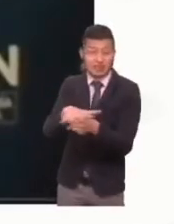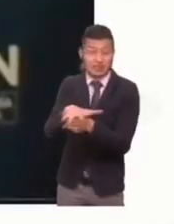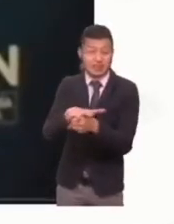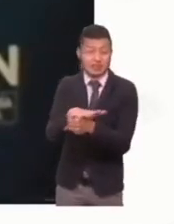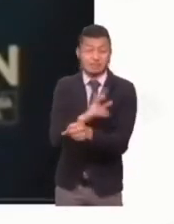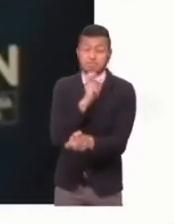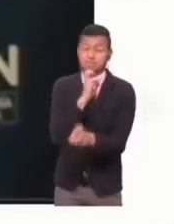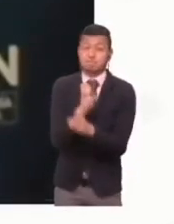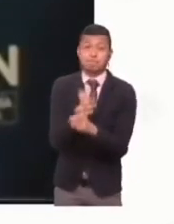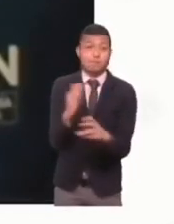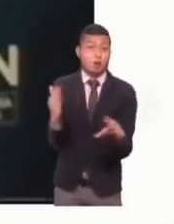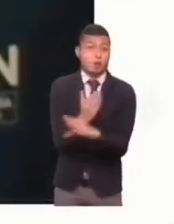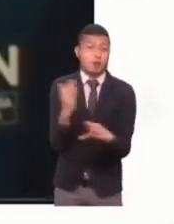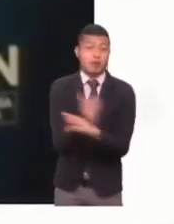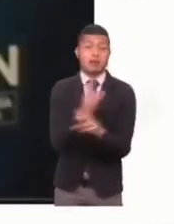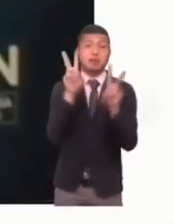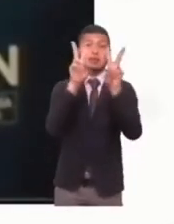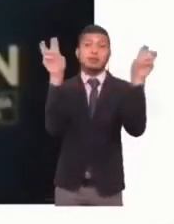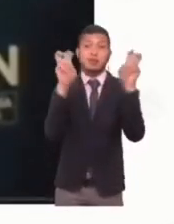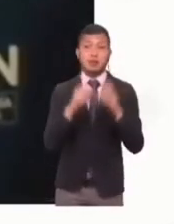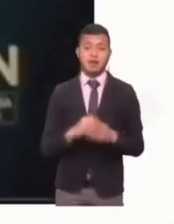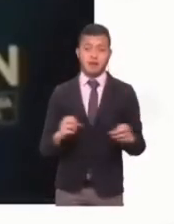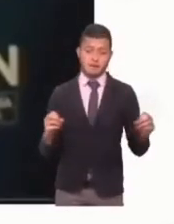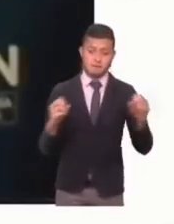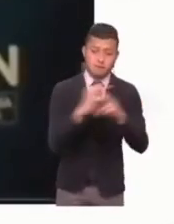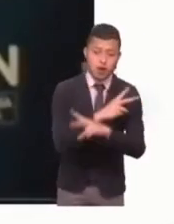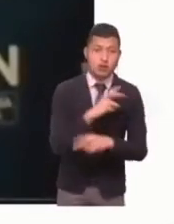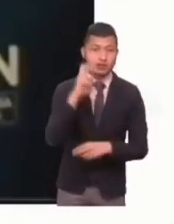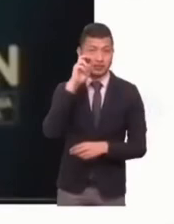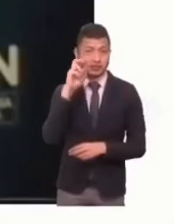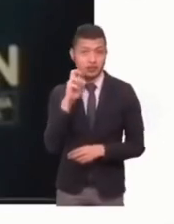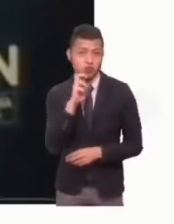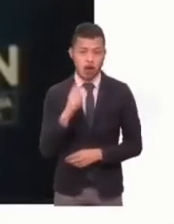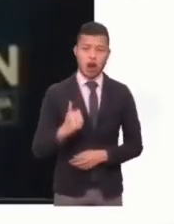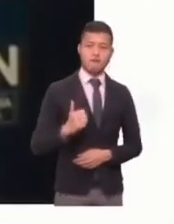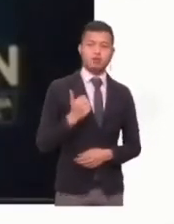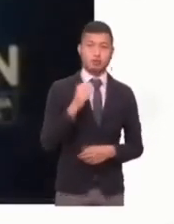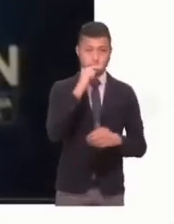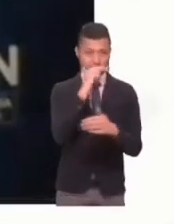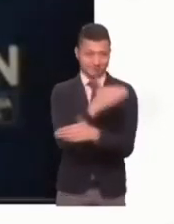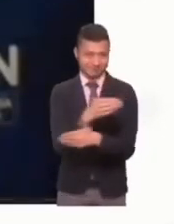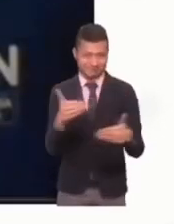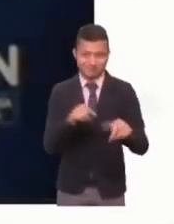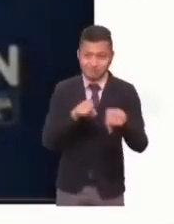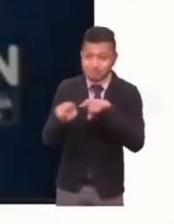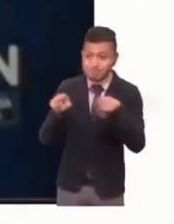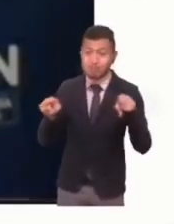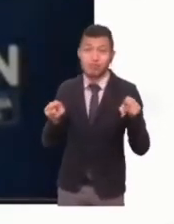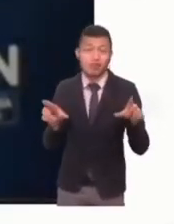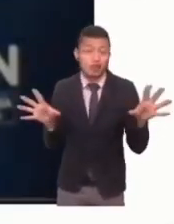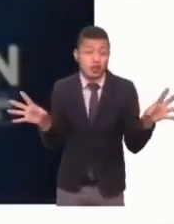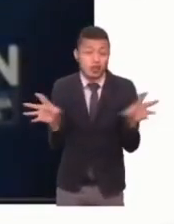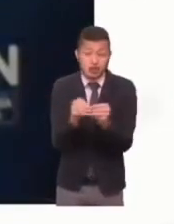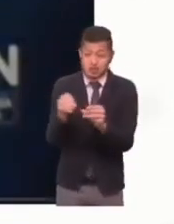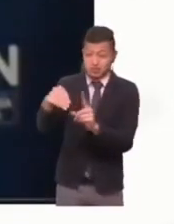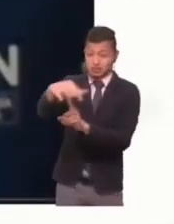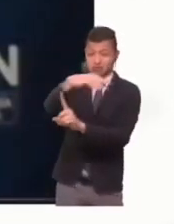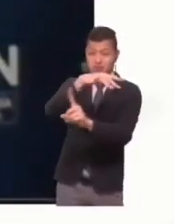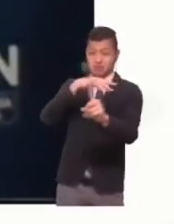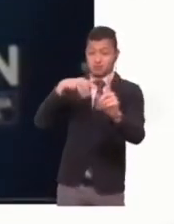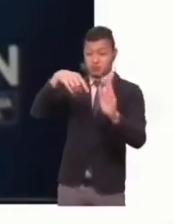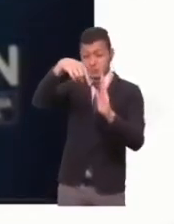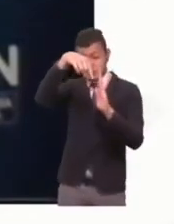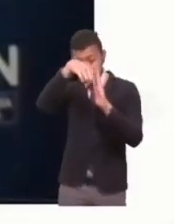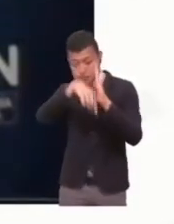materia de actos de violencia sexual y de abuso contra los niños. En fin, el panorama se vuelve cada vez más